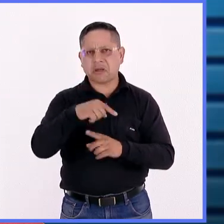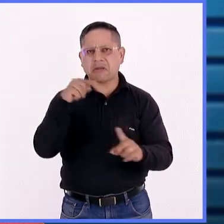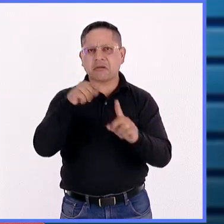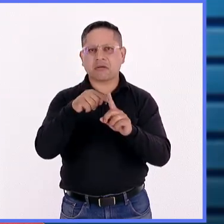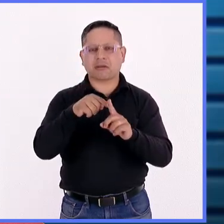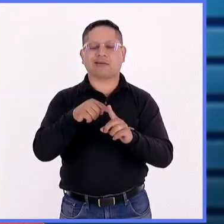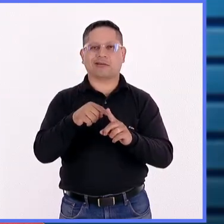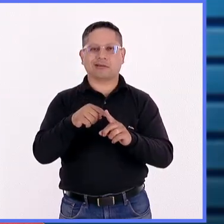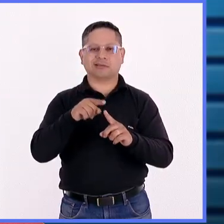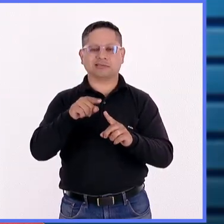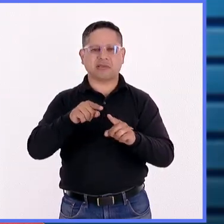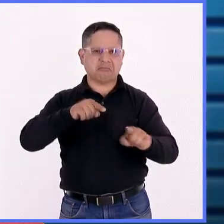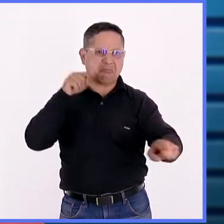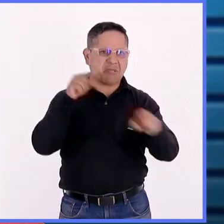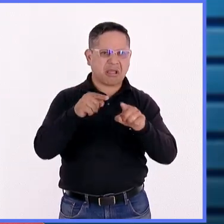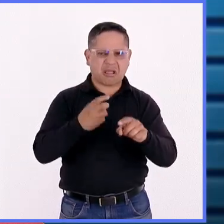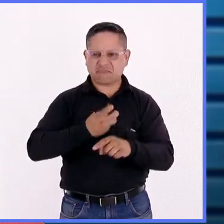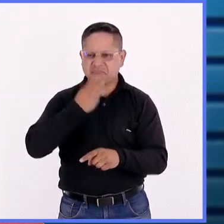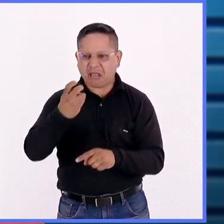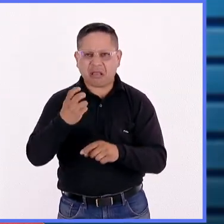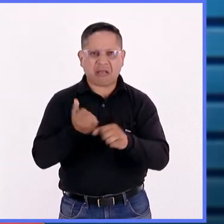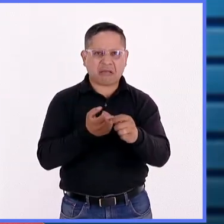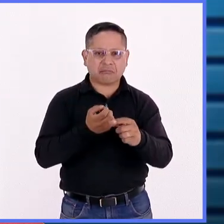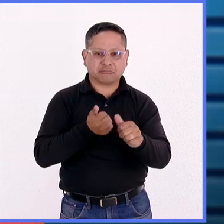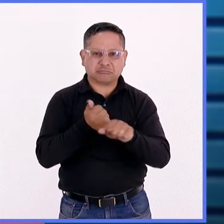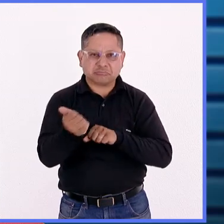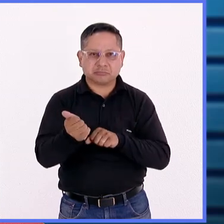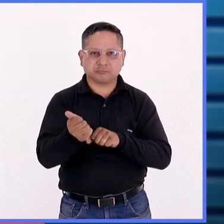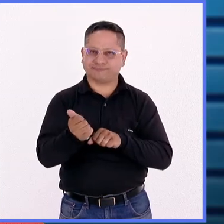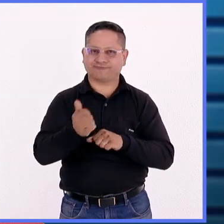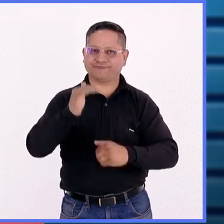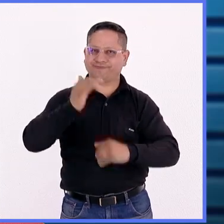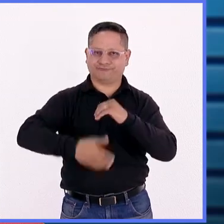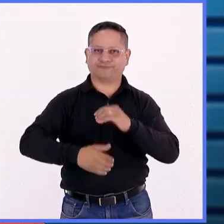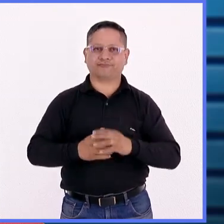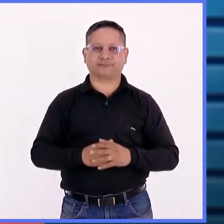erradicar todo tipo de agresiones en entornos universitarios.